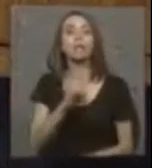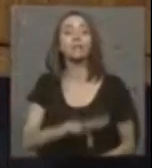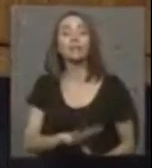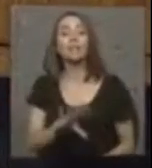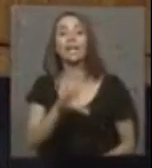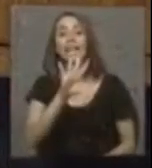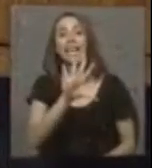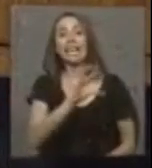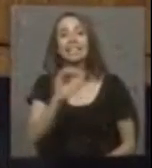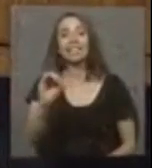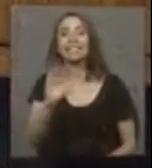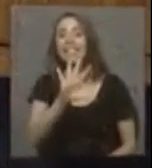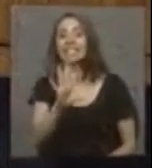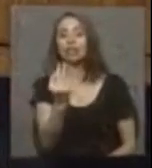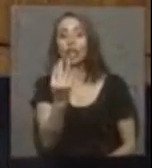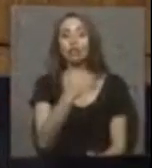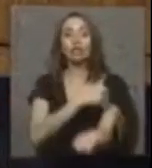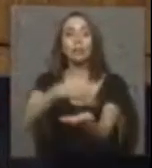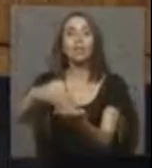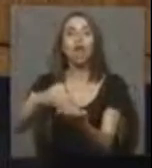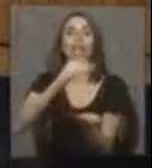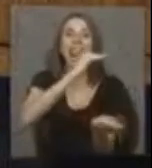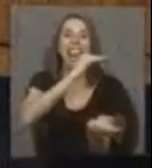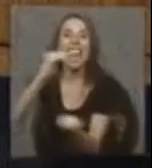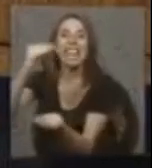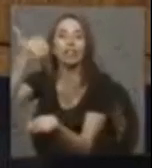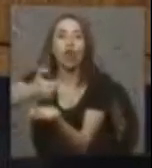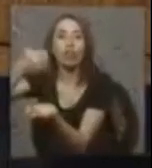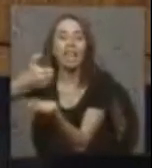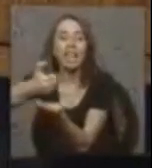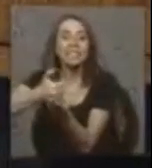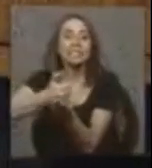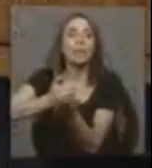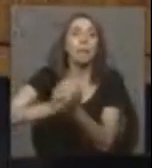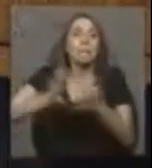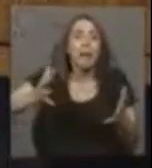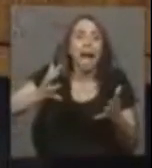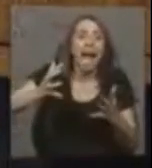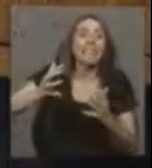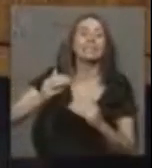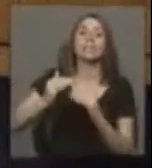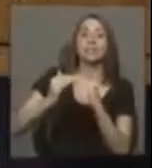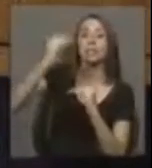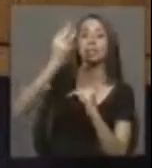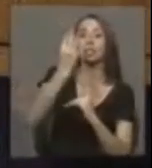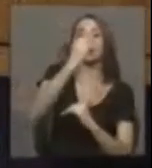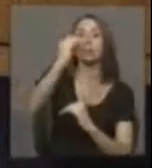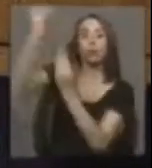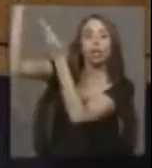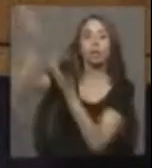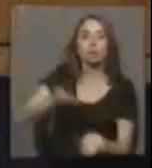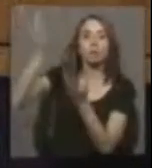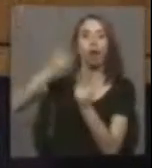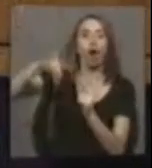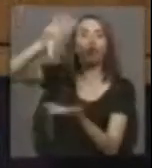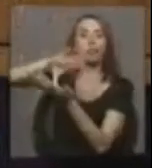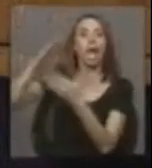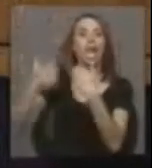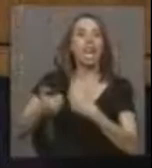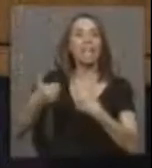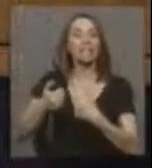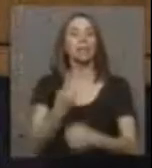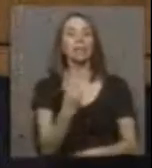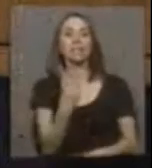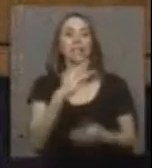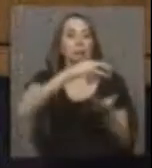de 514 millones de litros. Aumentó la importación 13% de leche. 23%